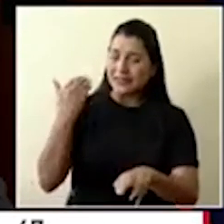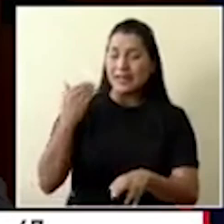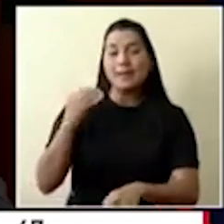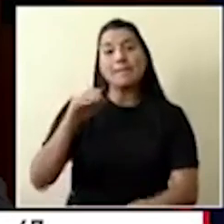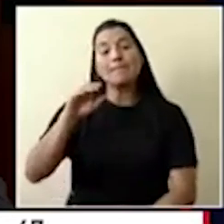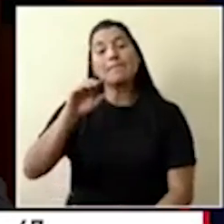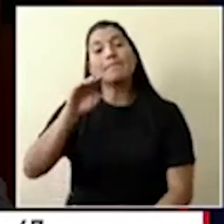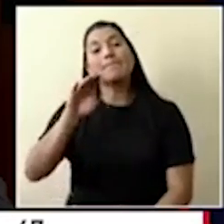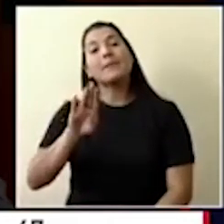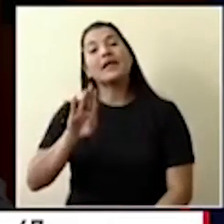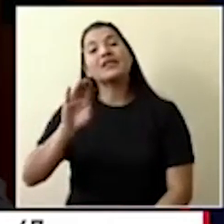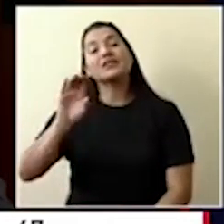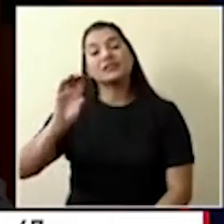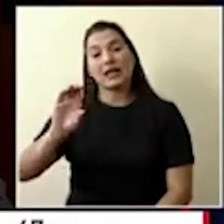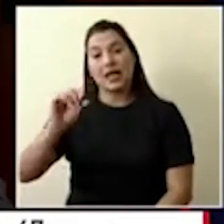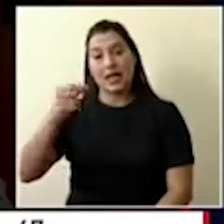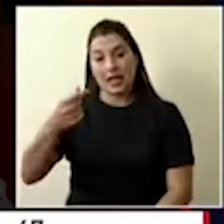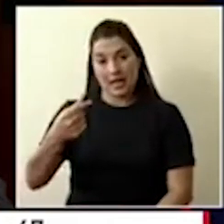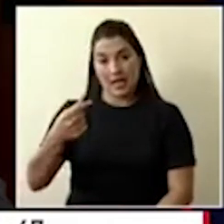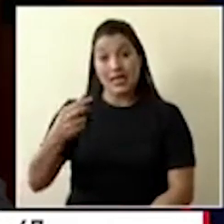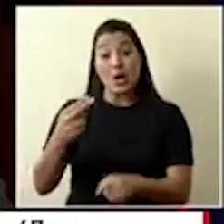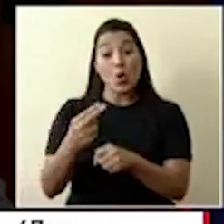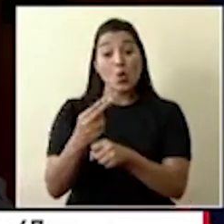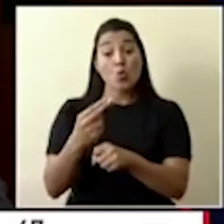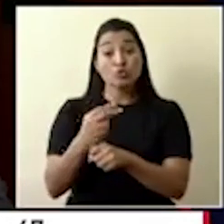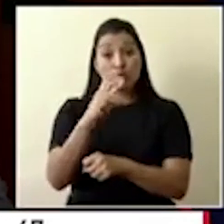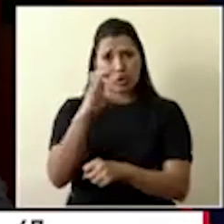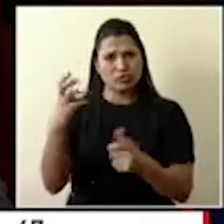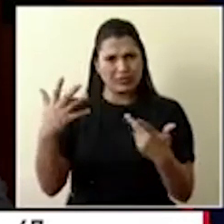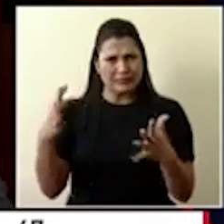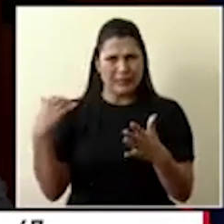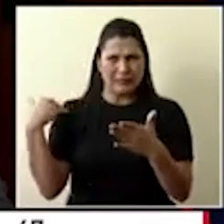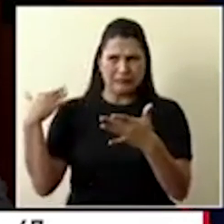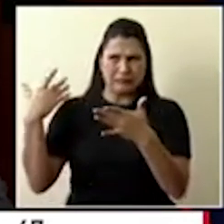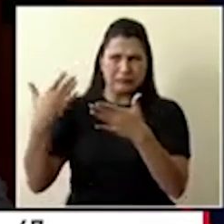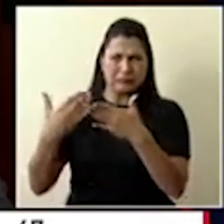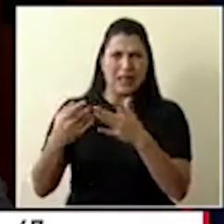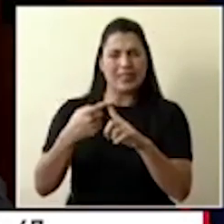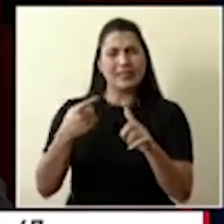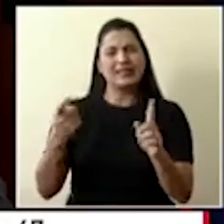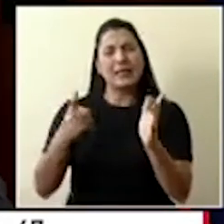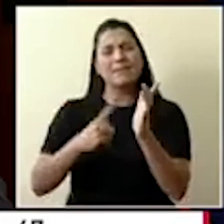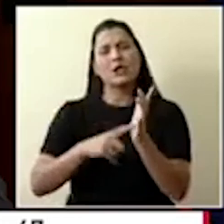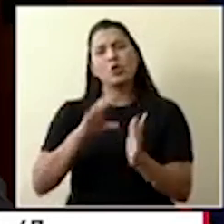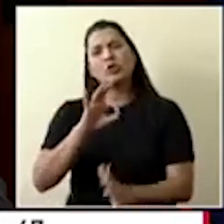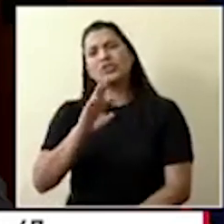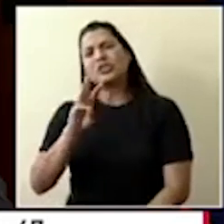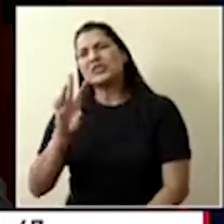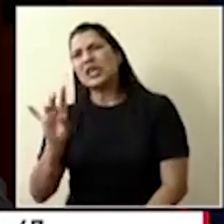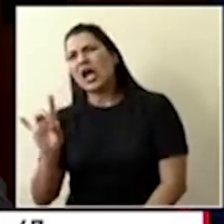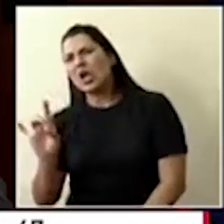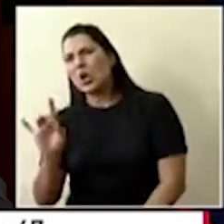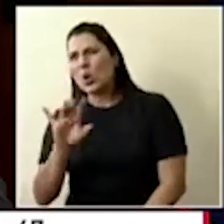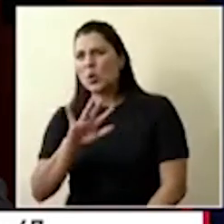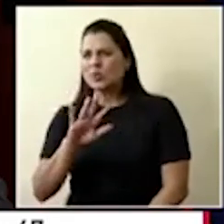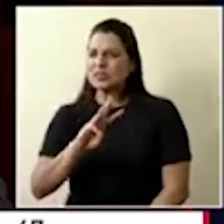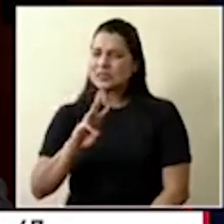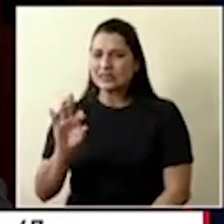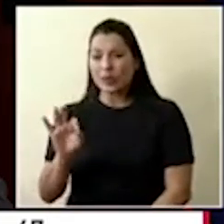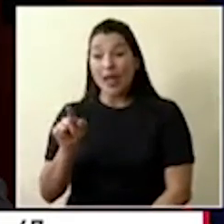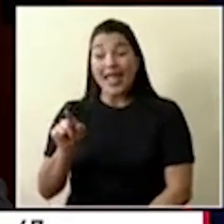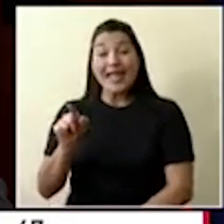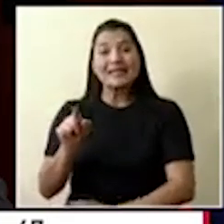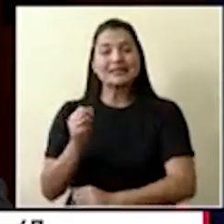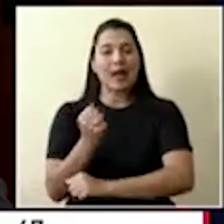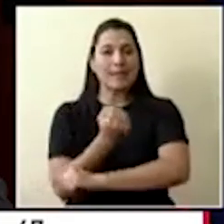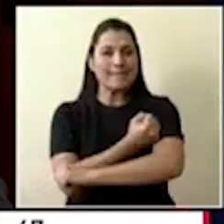que se aplica en nuestro país desde 1968-69 es la vacuna que nos protege, que deja generalmente